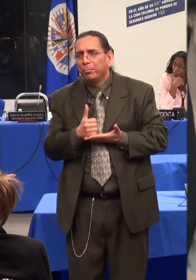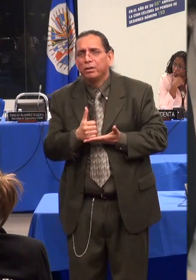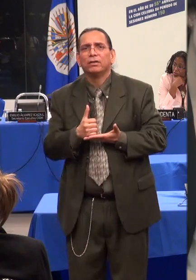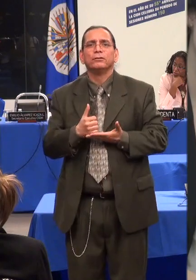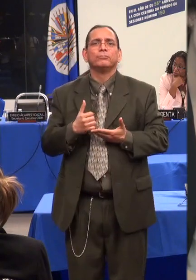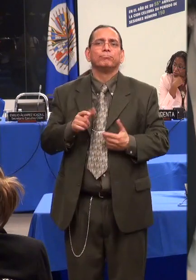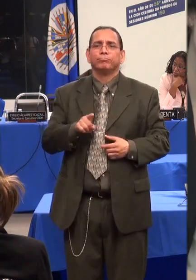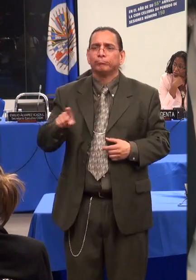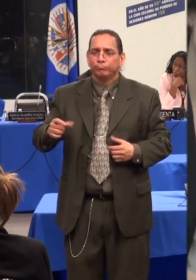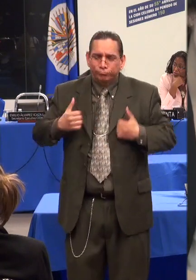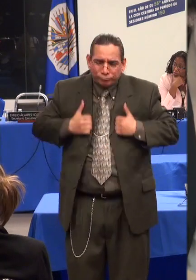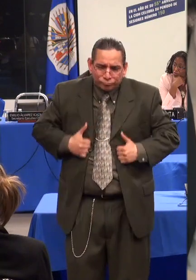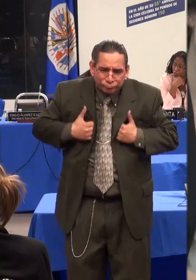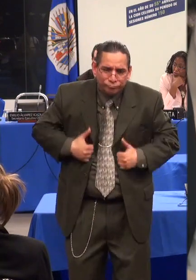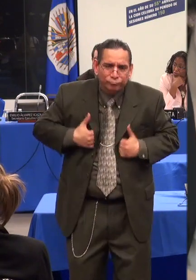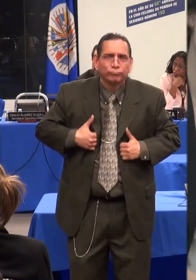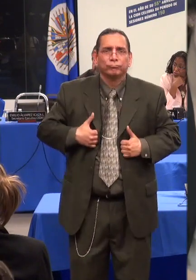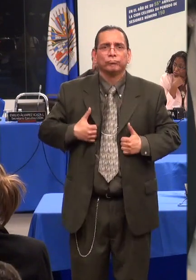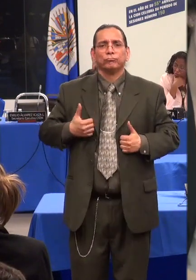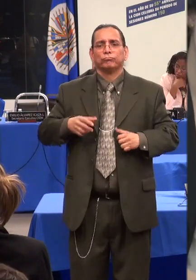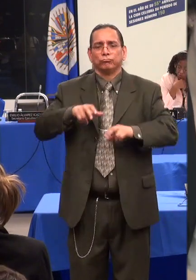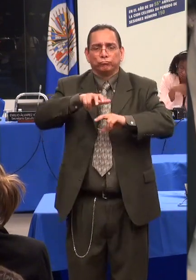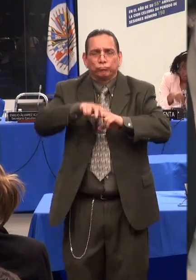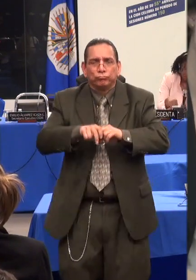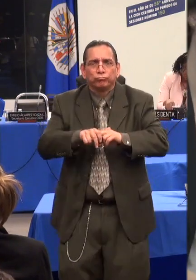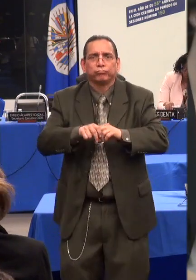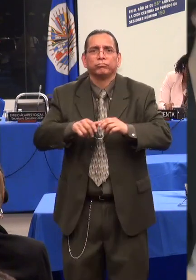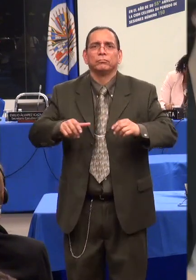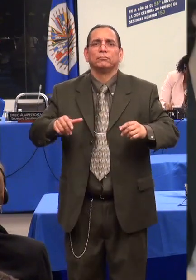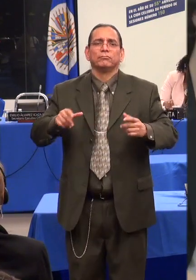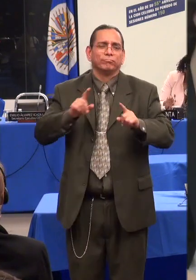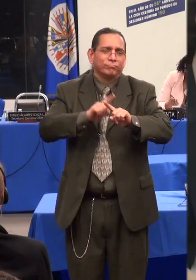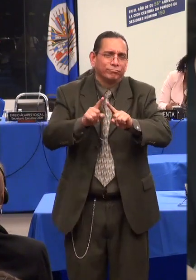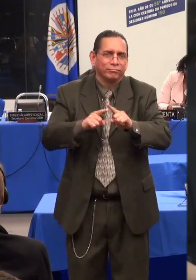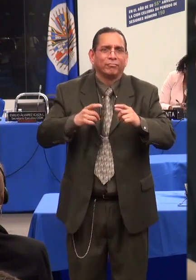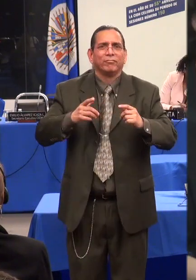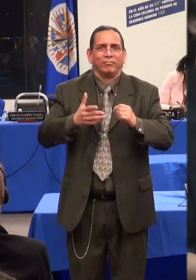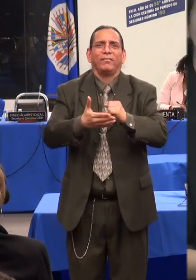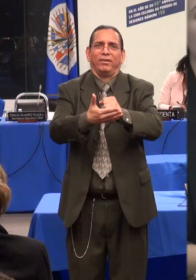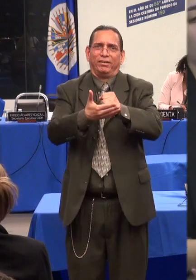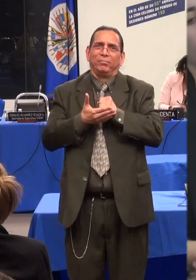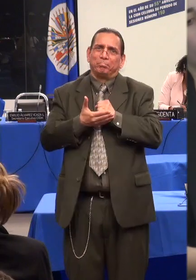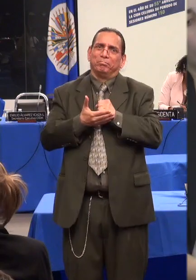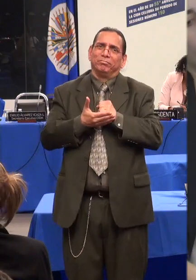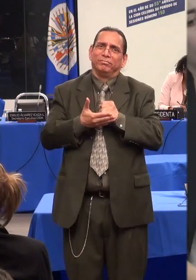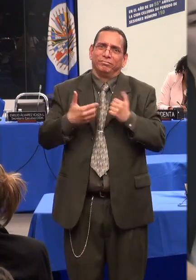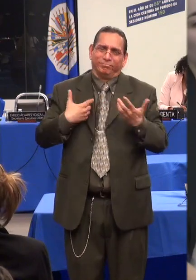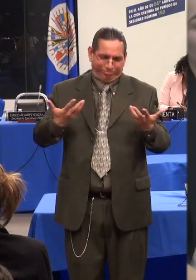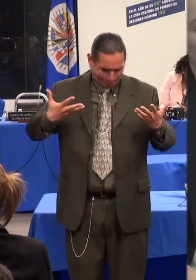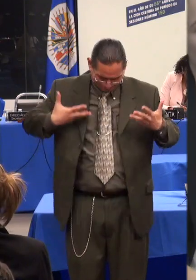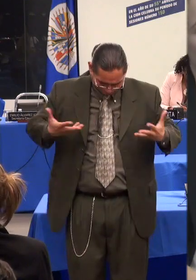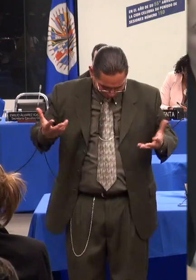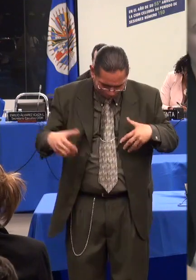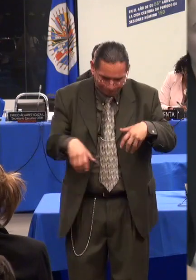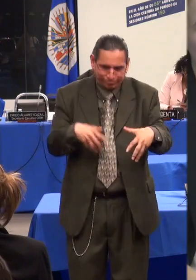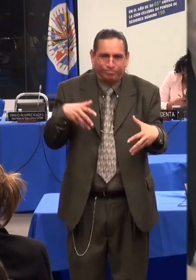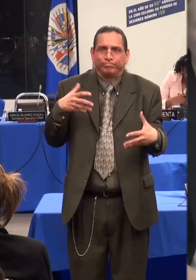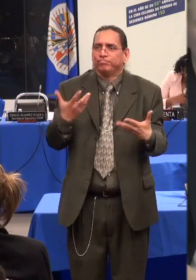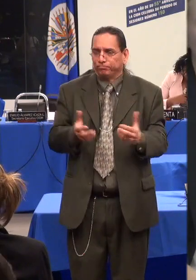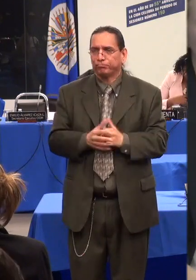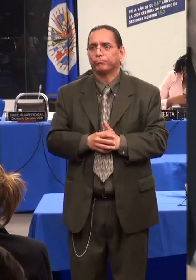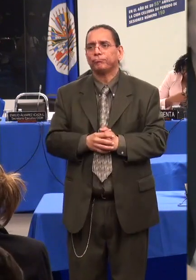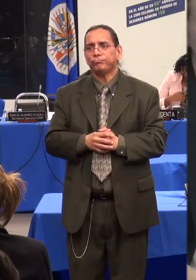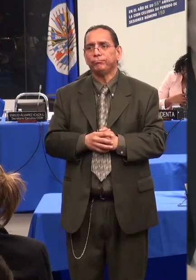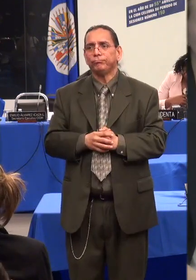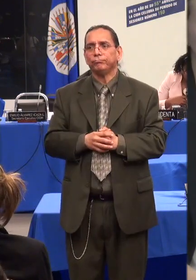en varios aspectos. En mi cotidiano, cuando personas conocidas o desconocidas me